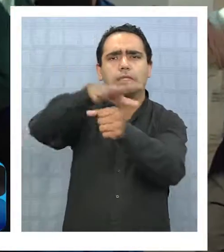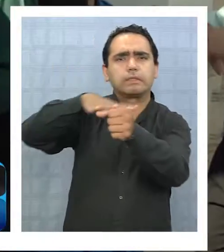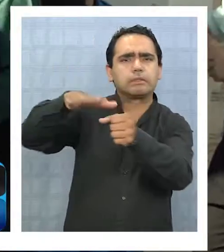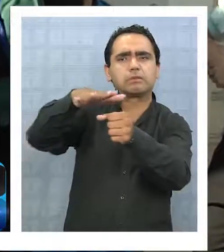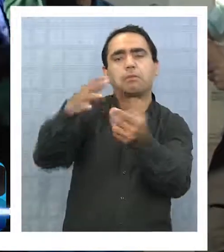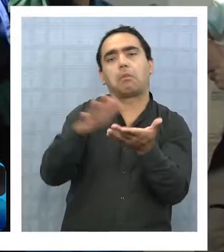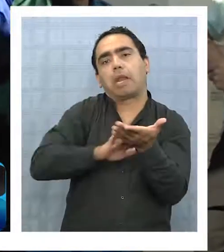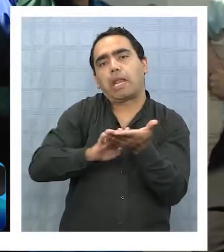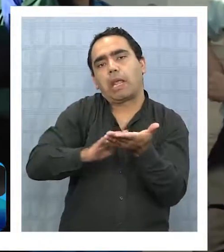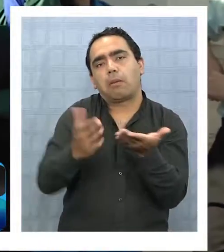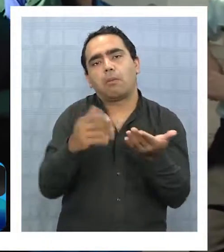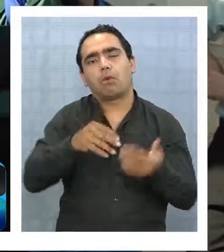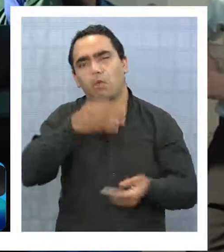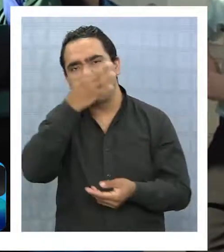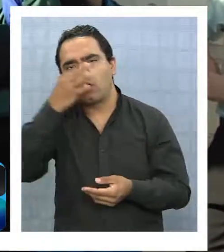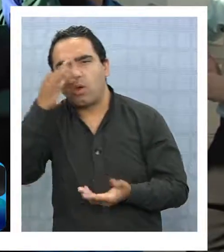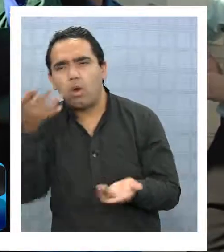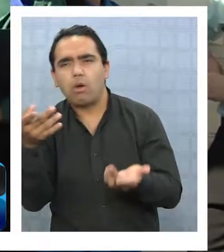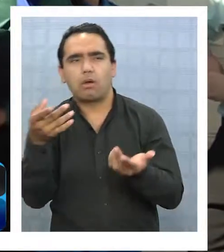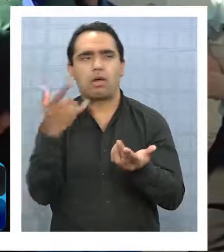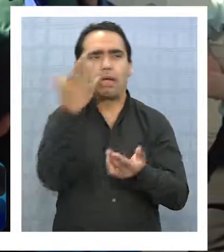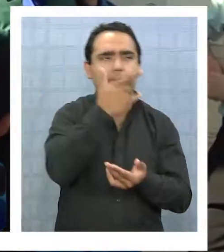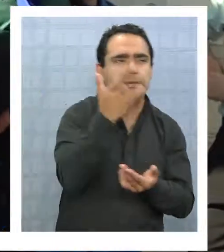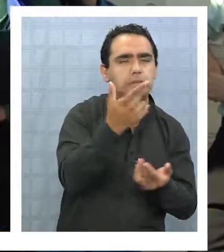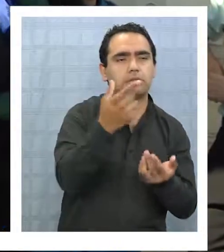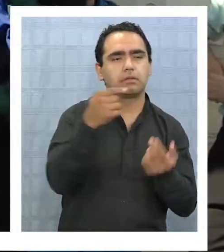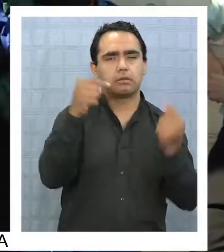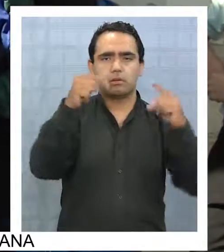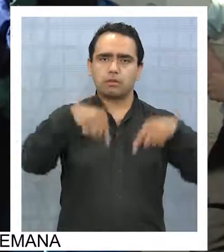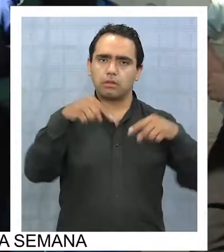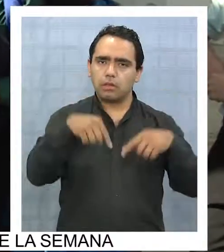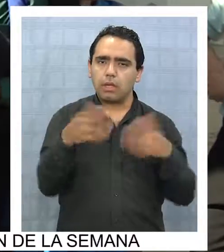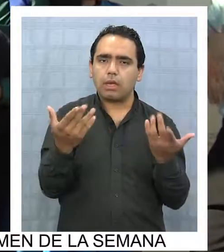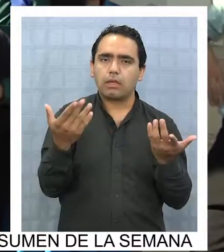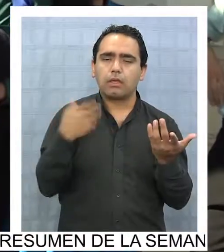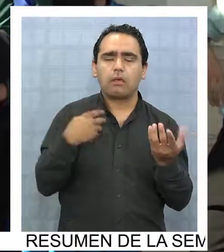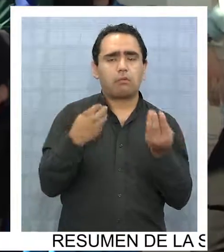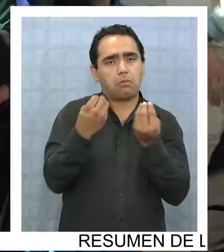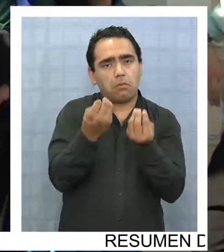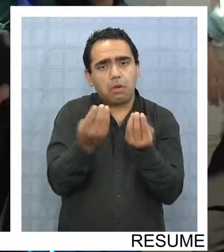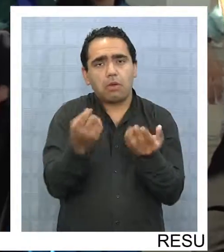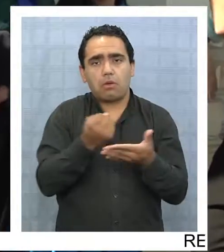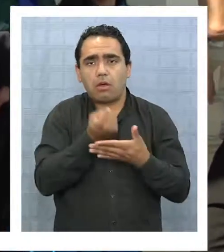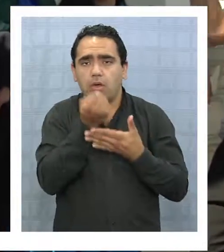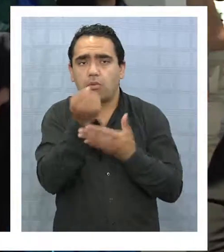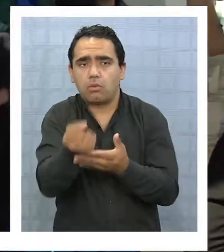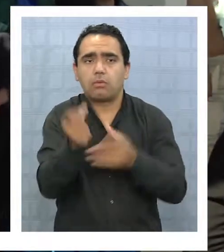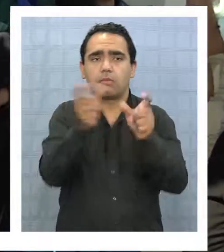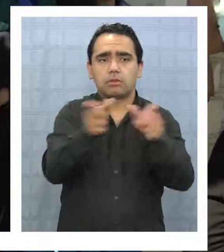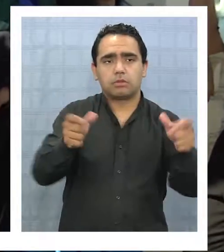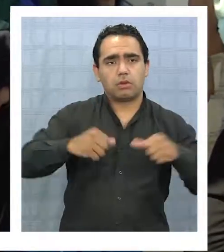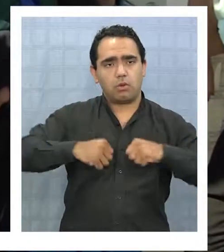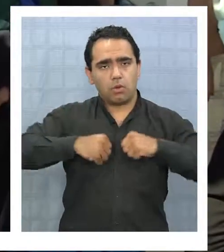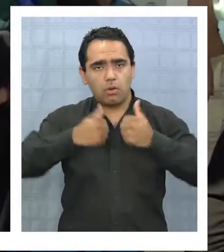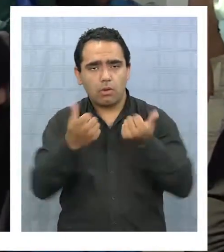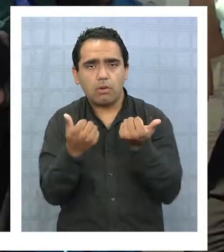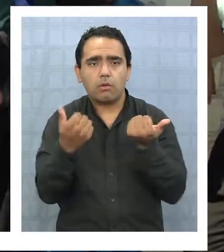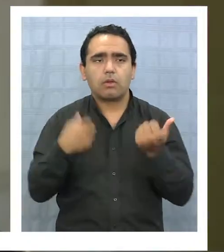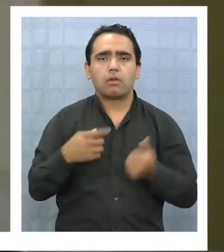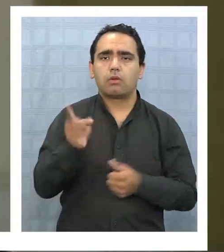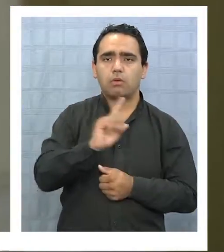la droga. Y esto creo que es como un escape, por decirlo así, o una ayuda para los jóvenes para no